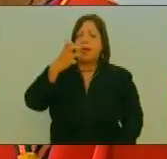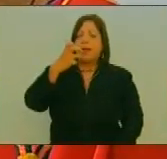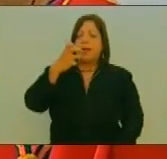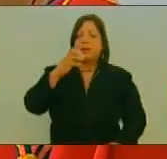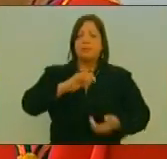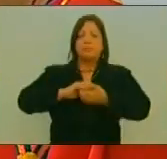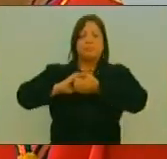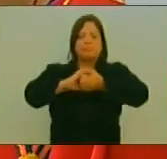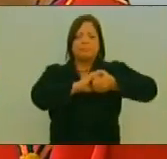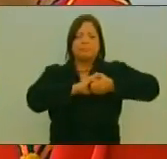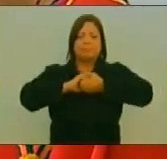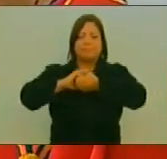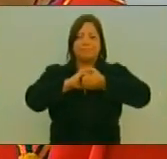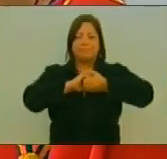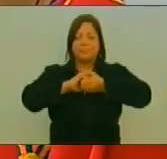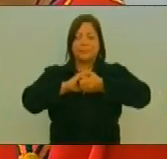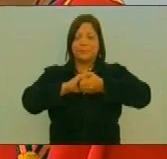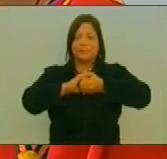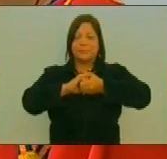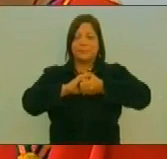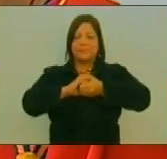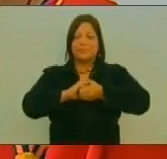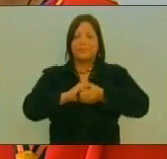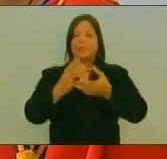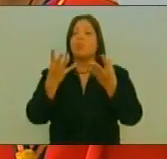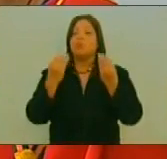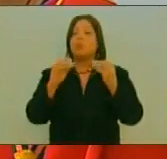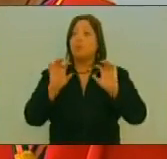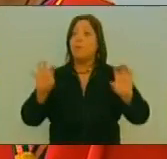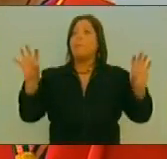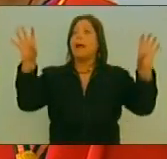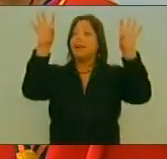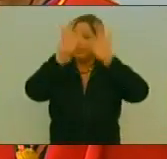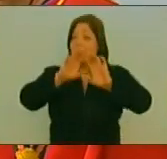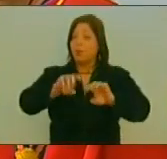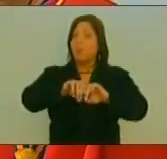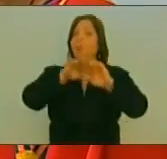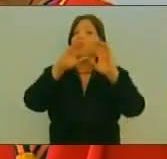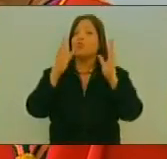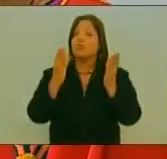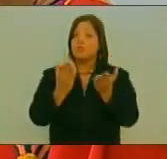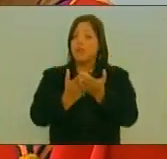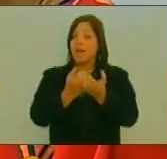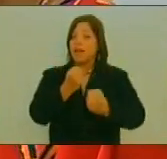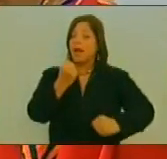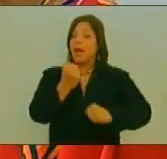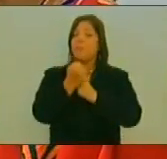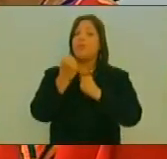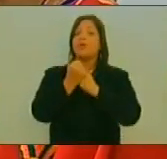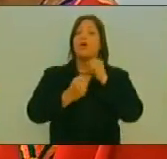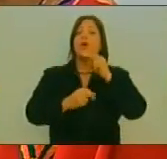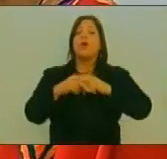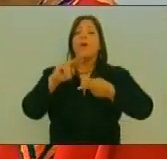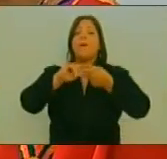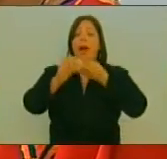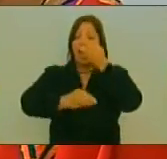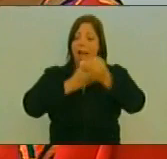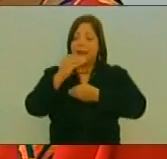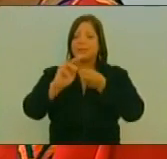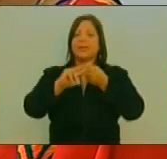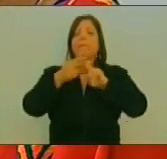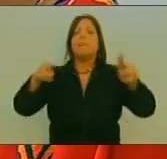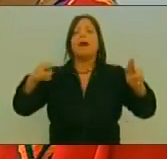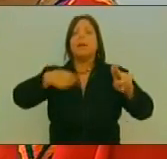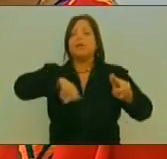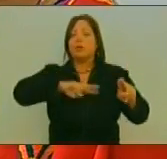Esa Solidaridad Que Han Tenido Muchos Países Del Mundo A Favor De La Construcción De La Paz En